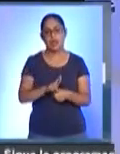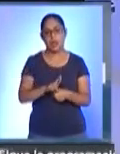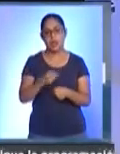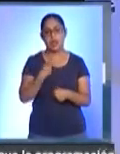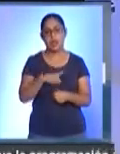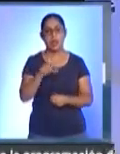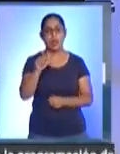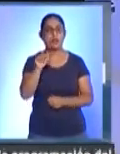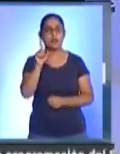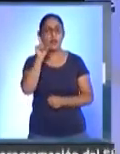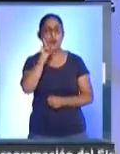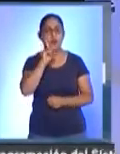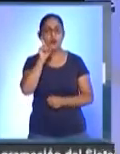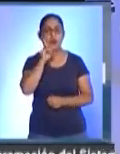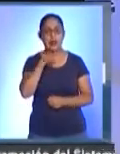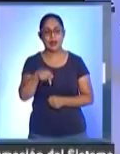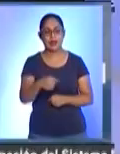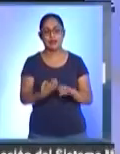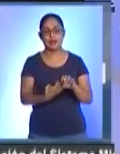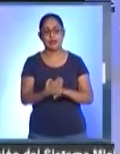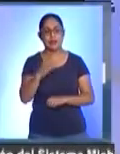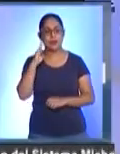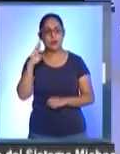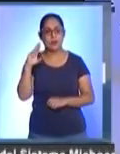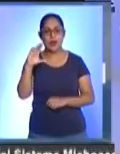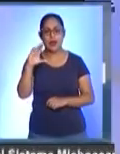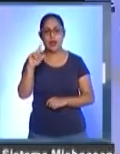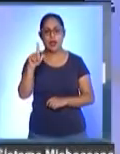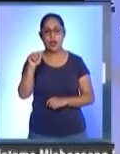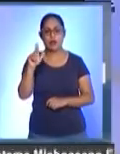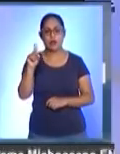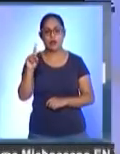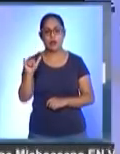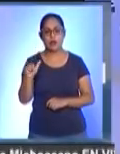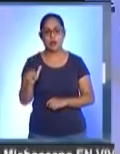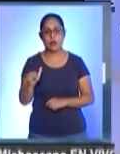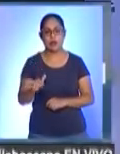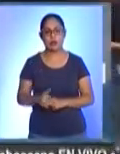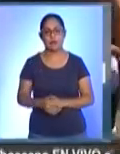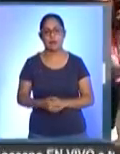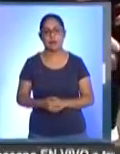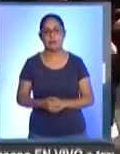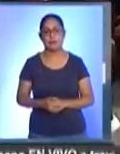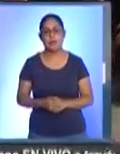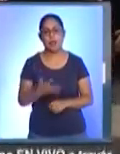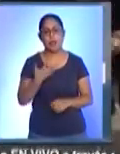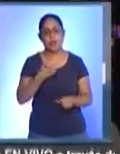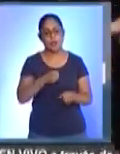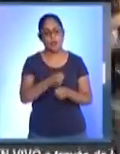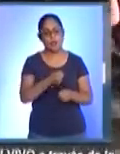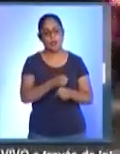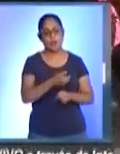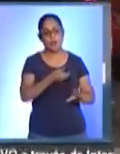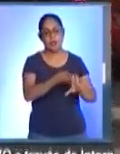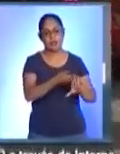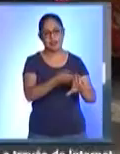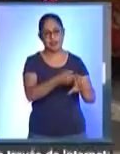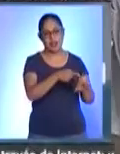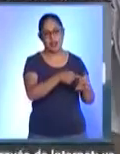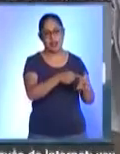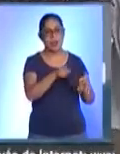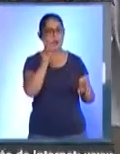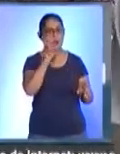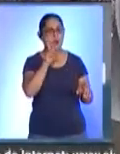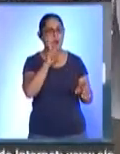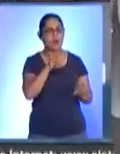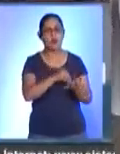Desarrollo de las Mujeres en el Estado de Michoacán. La violencia hacia la mujer en Michoacán continúa en